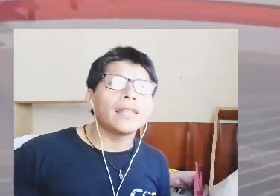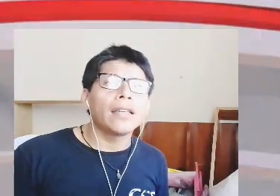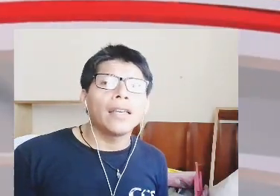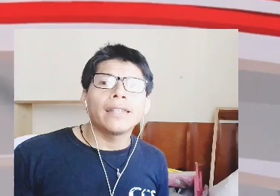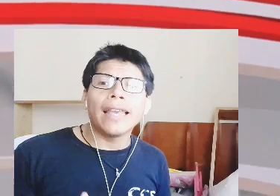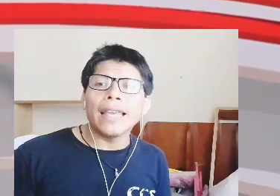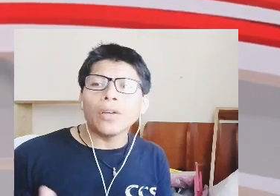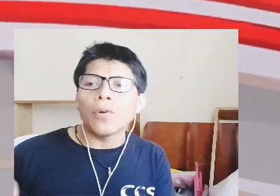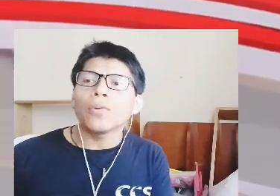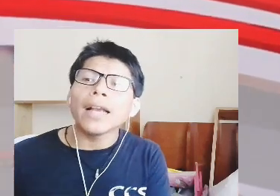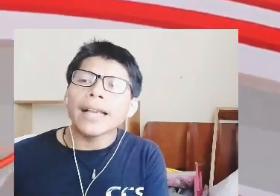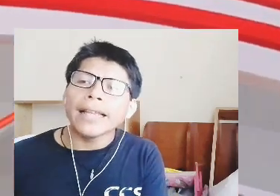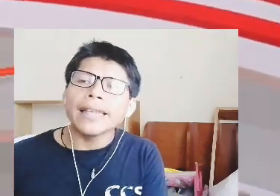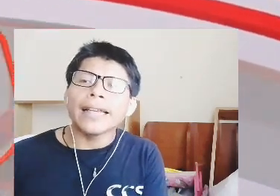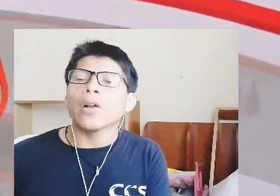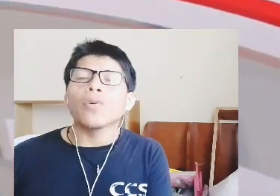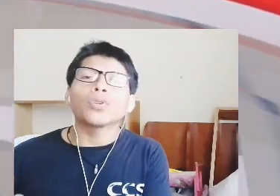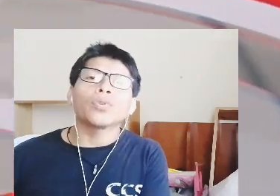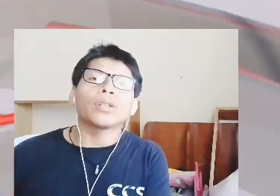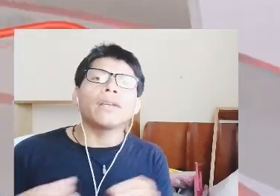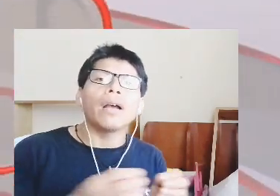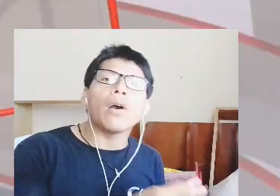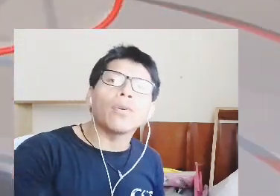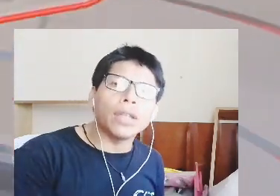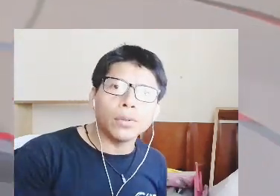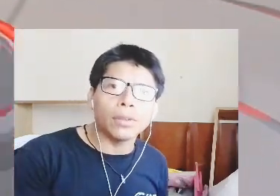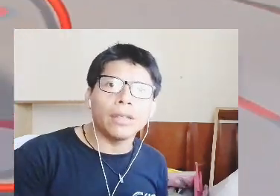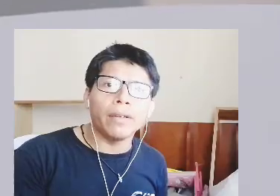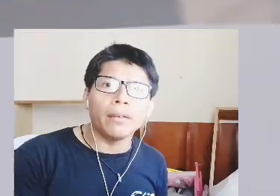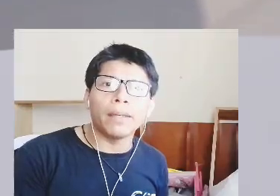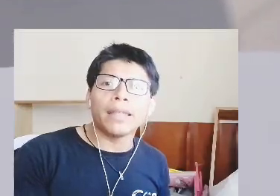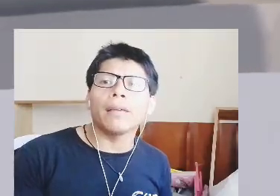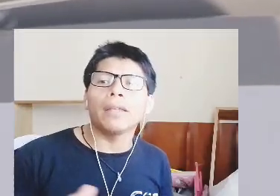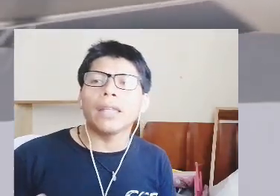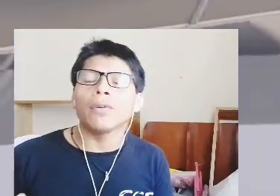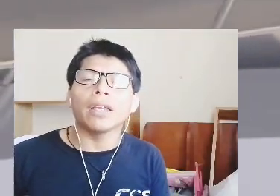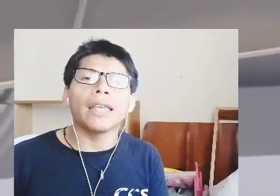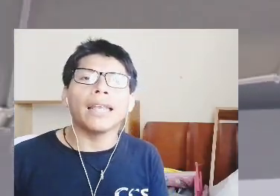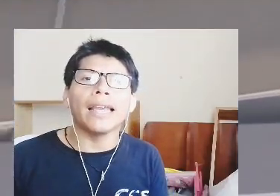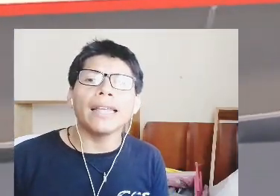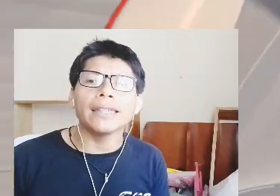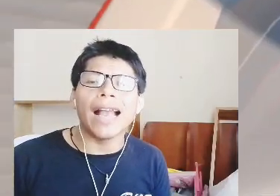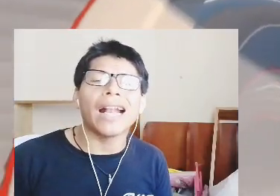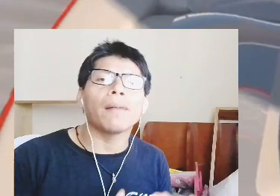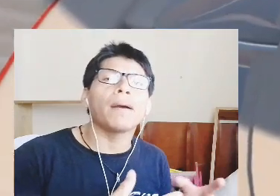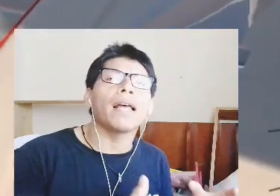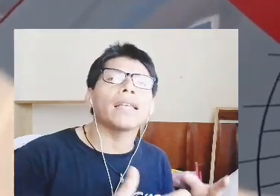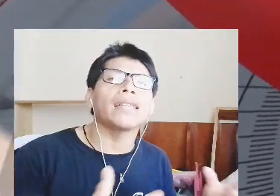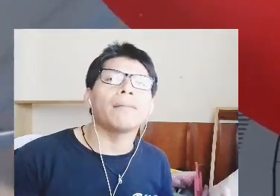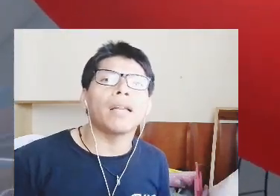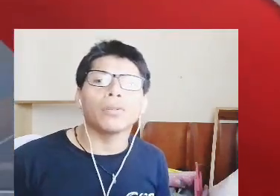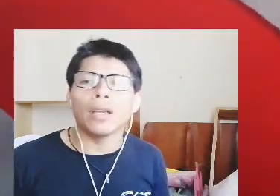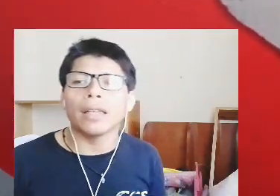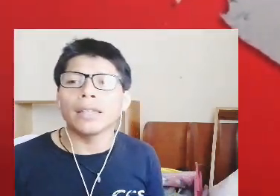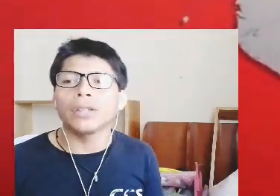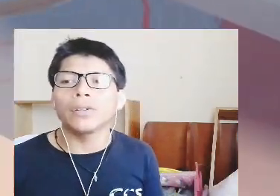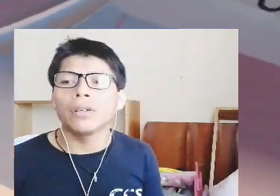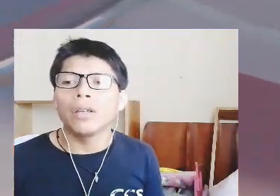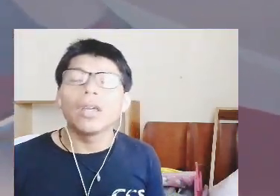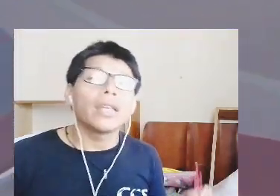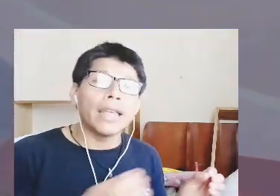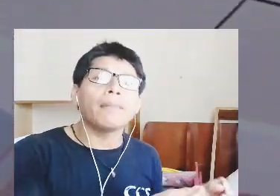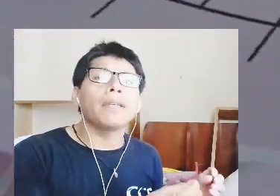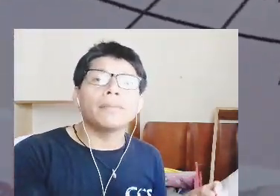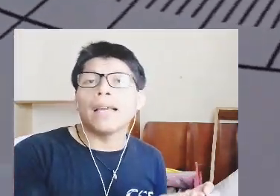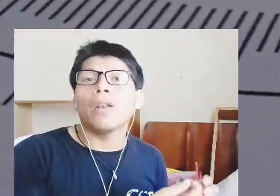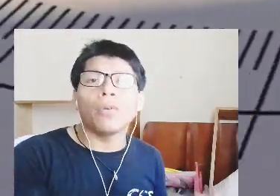en vez de ir con una crítica constructiva o destructiva prácticamente lo que quiere es acaparar y llamar toda la atención